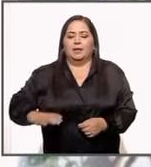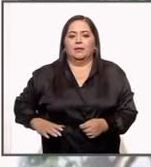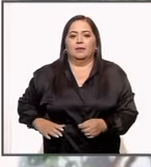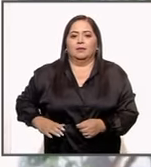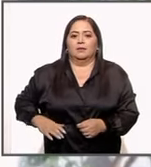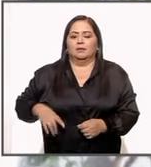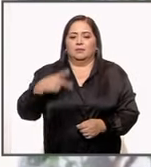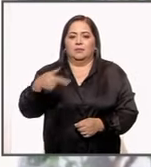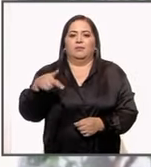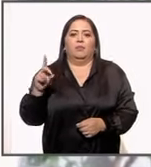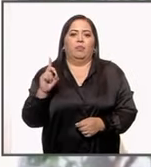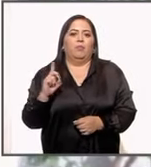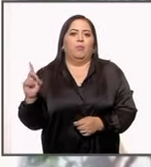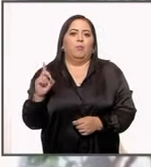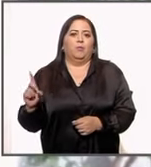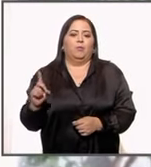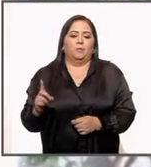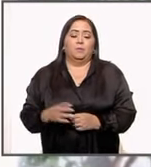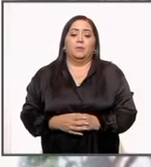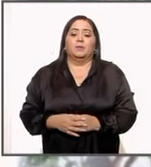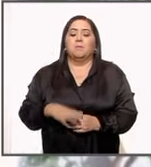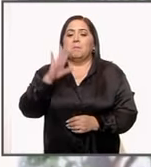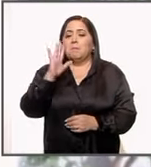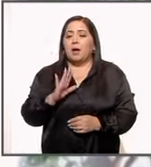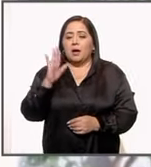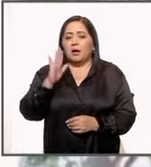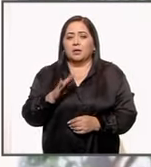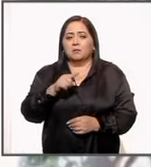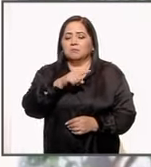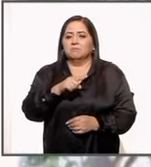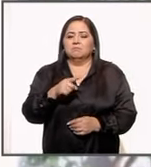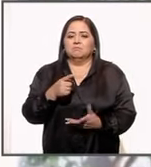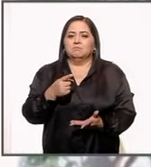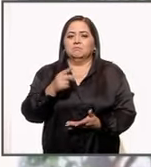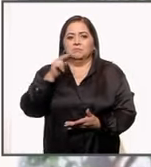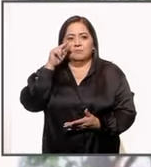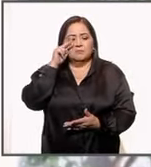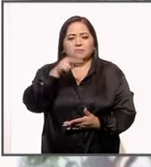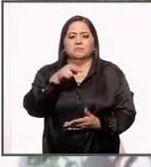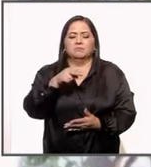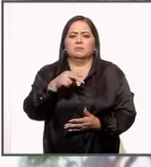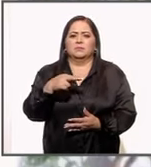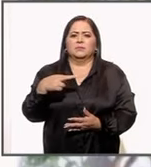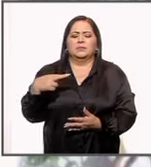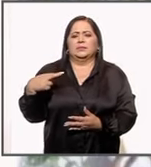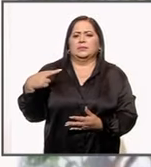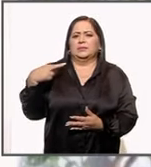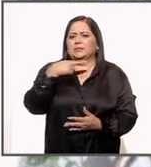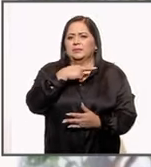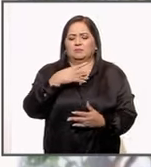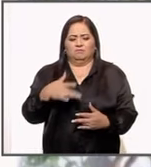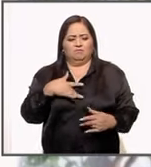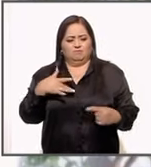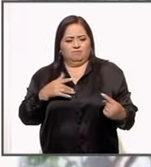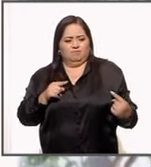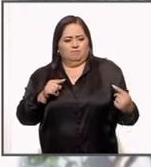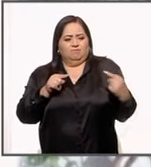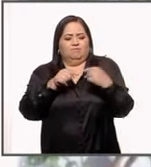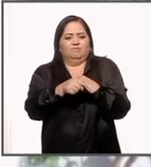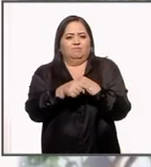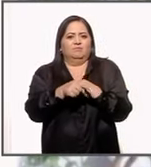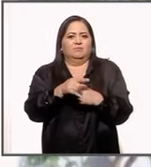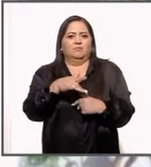Partido Demócrata. Al parecer prendió una inmediata mutua simpatía entre